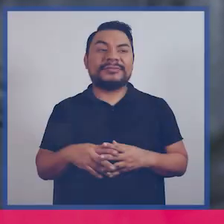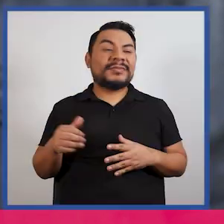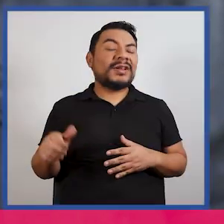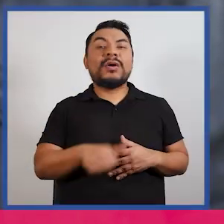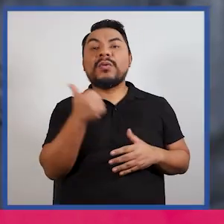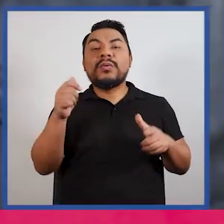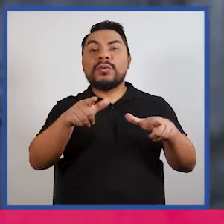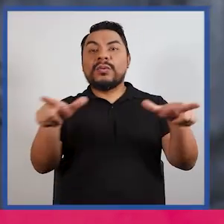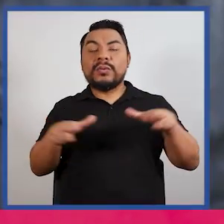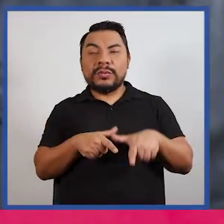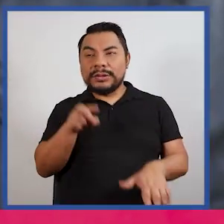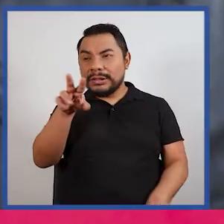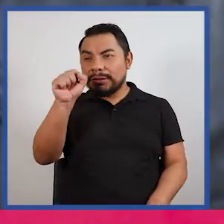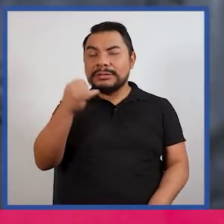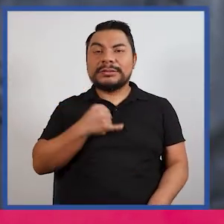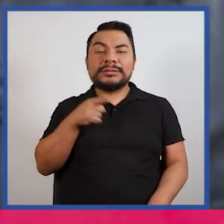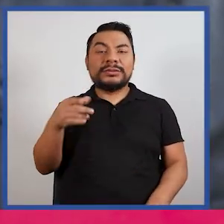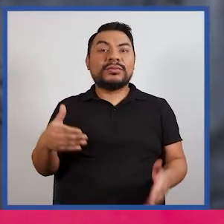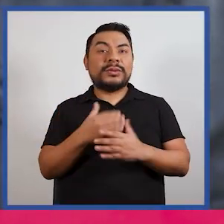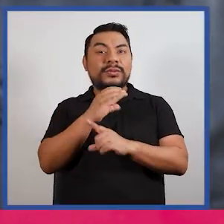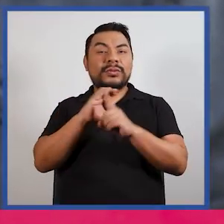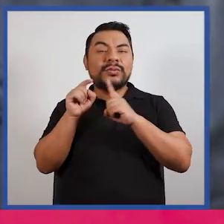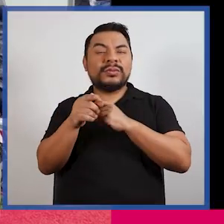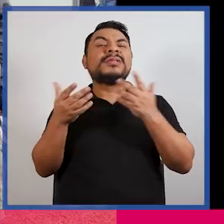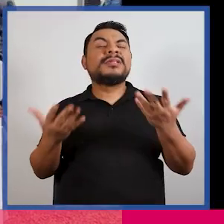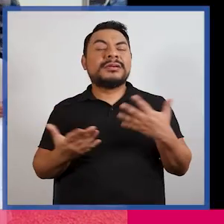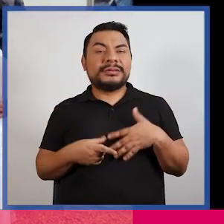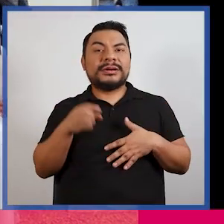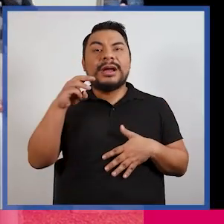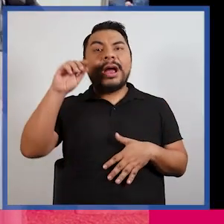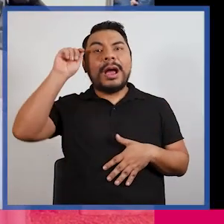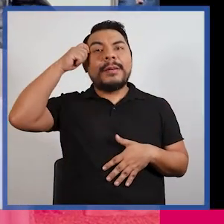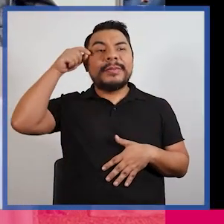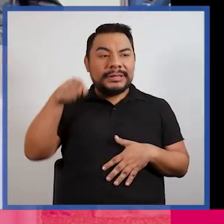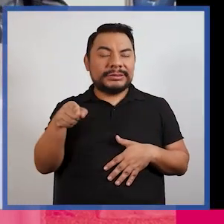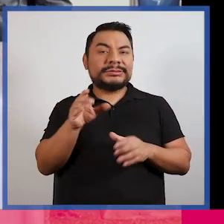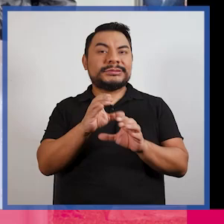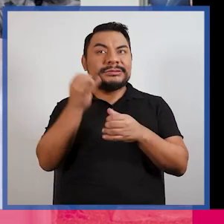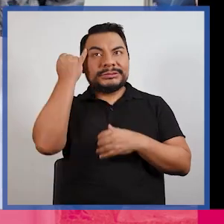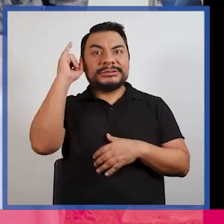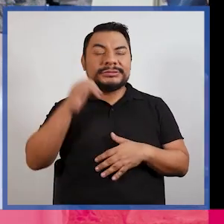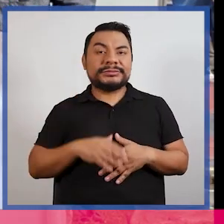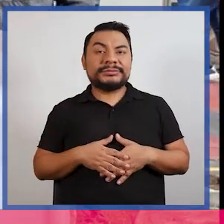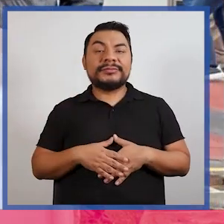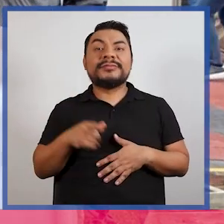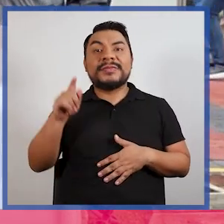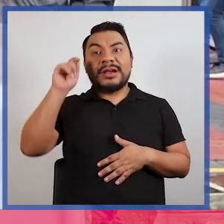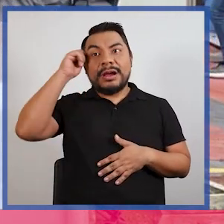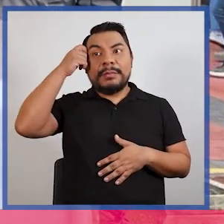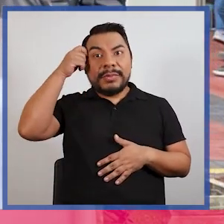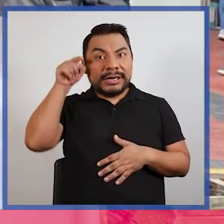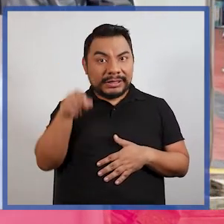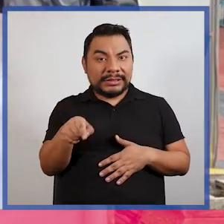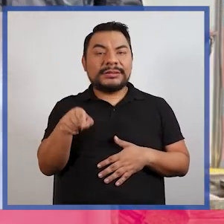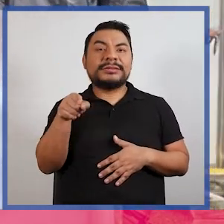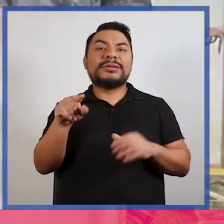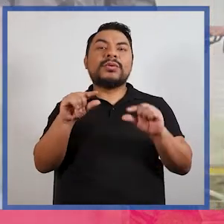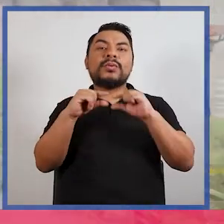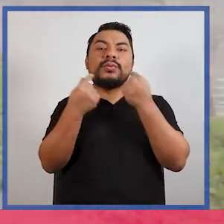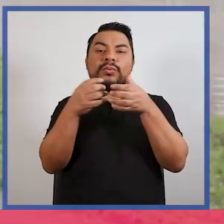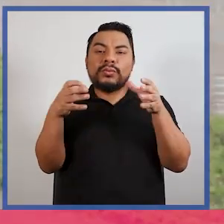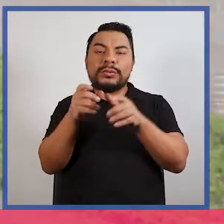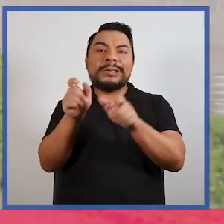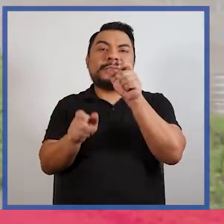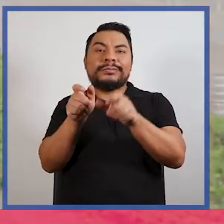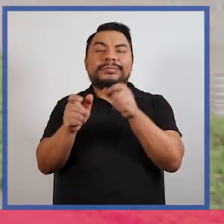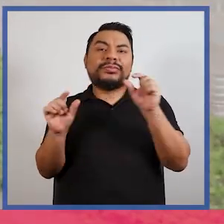Otro espacio identificado por nodos culturales es Magdalena Creativa. Magdalena Creativa es un colectivo